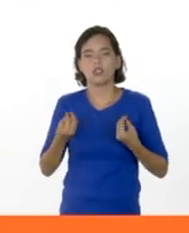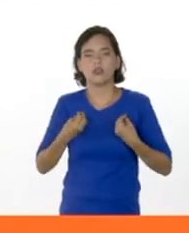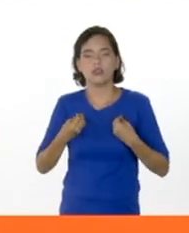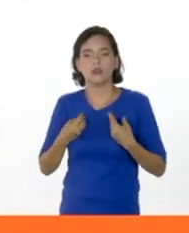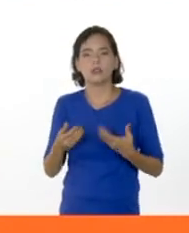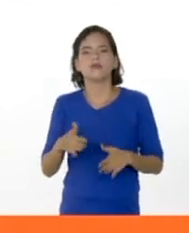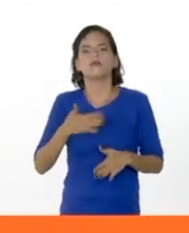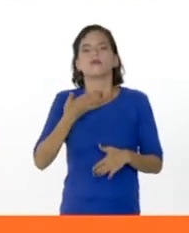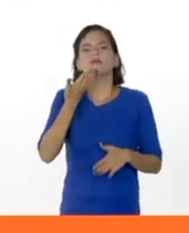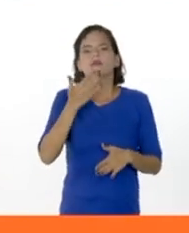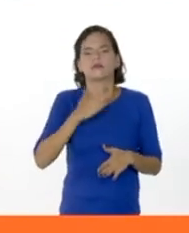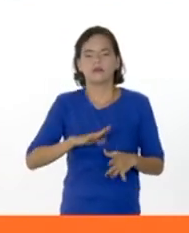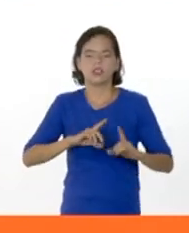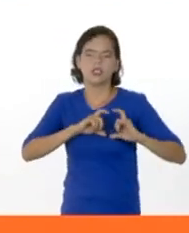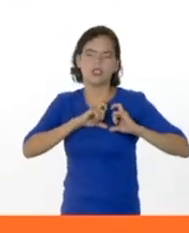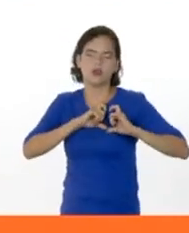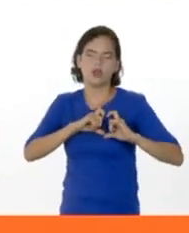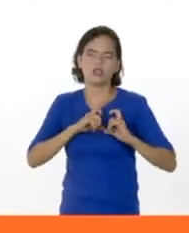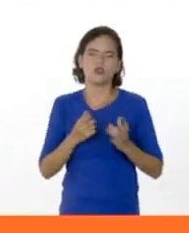respirar, como es el corazón,